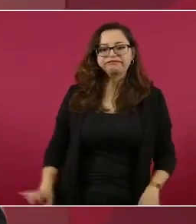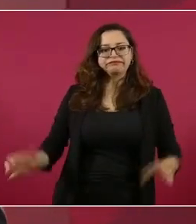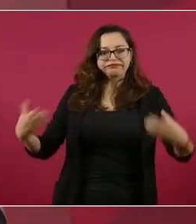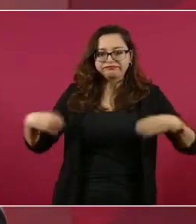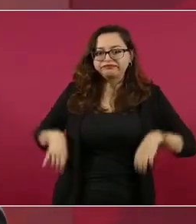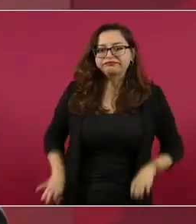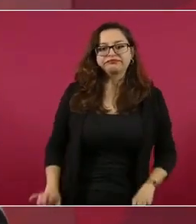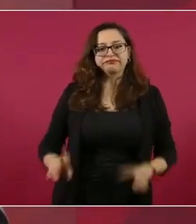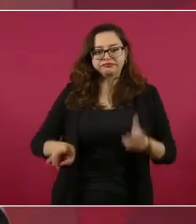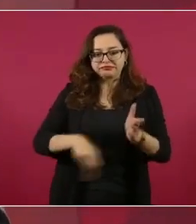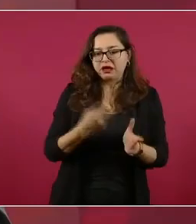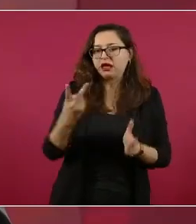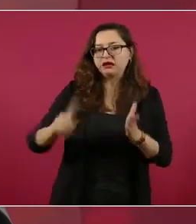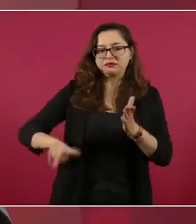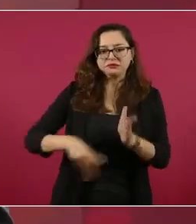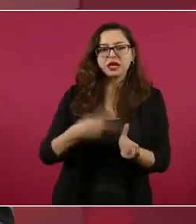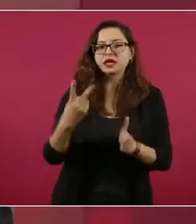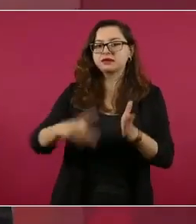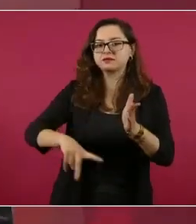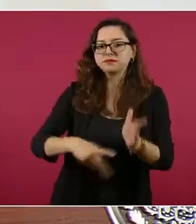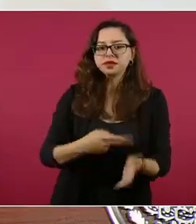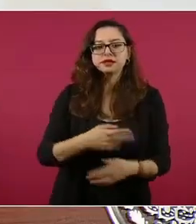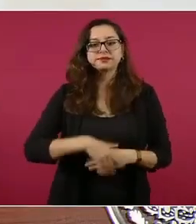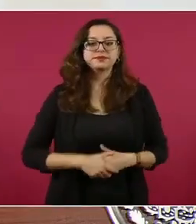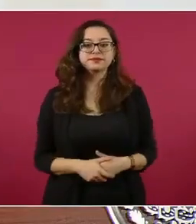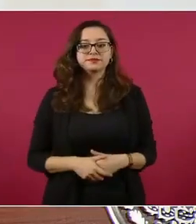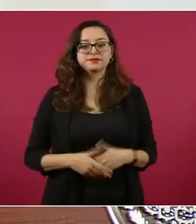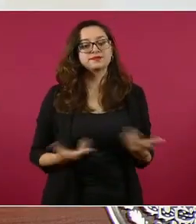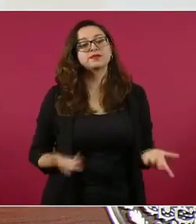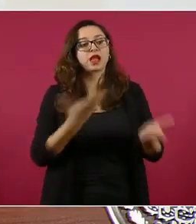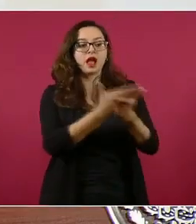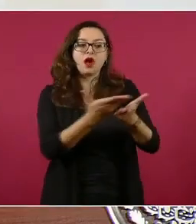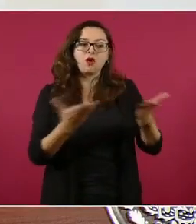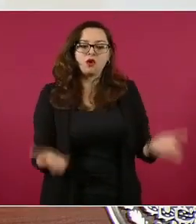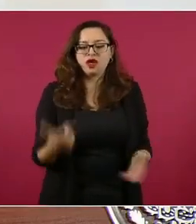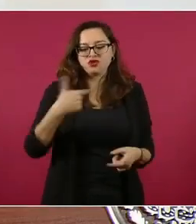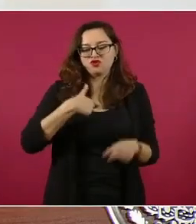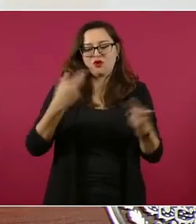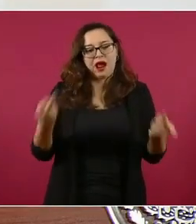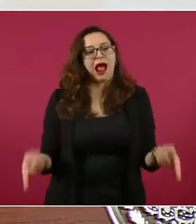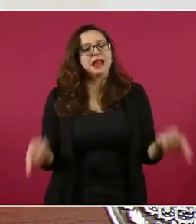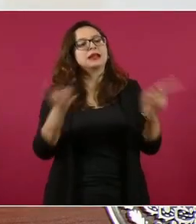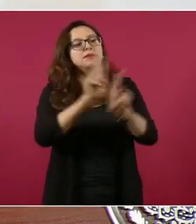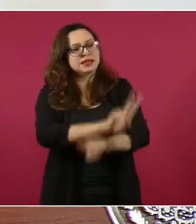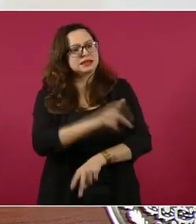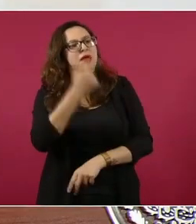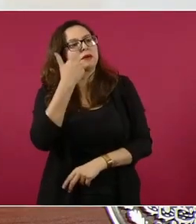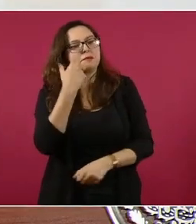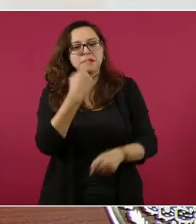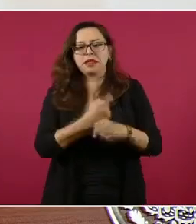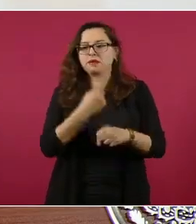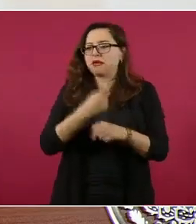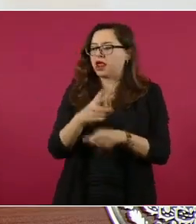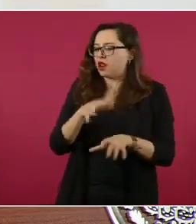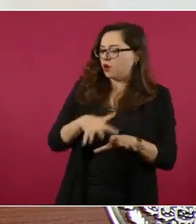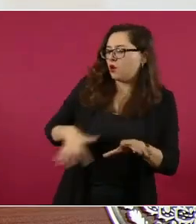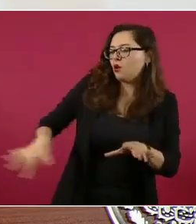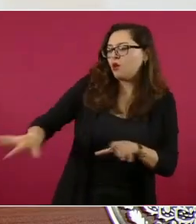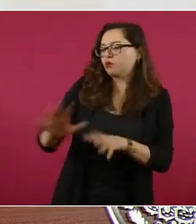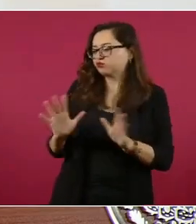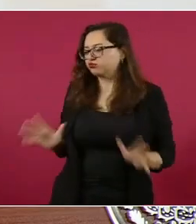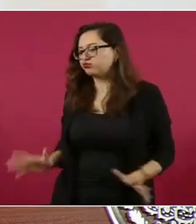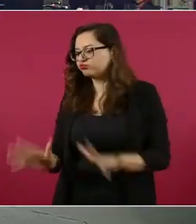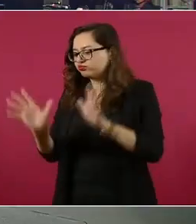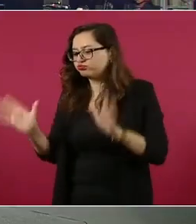ayudar de abajo hacia arriba. Y se beneficiaron